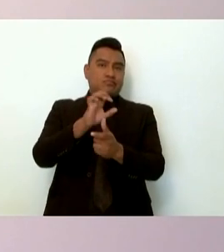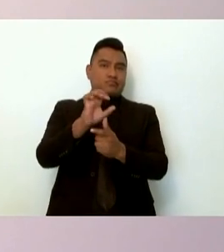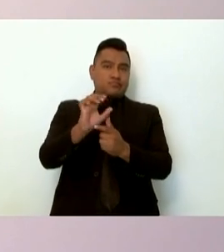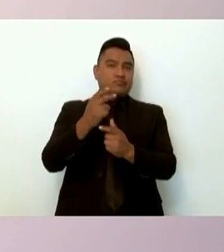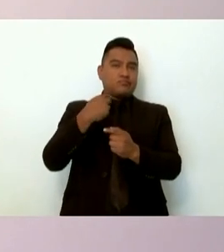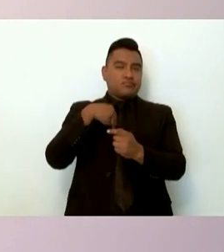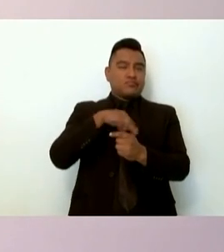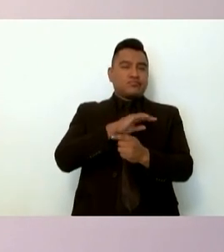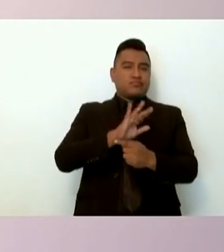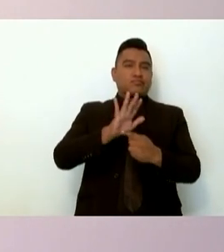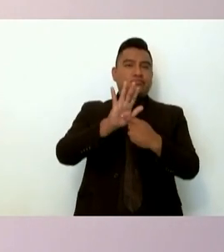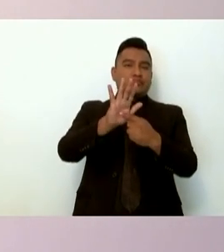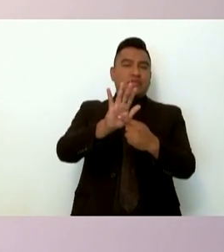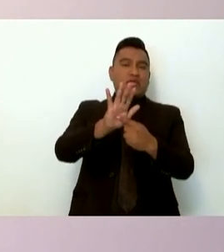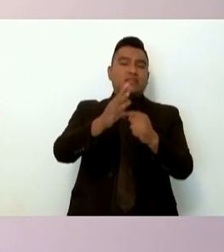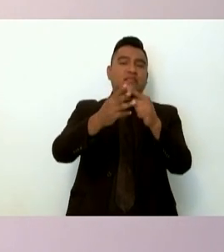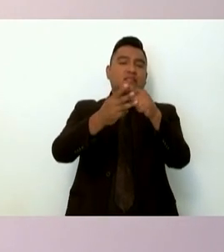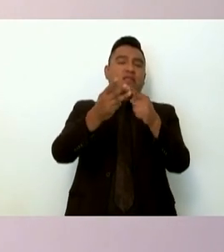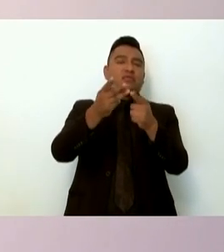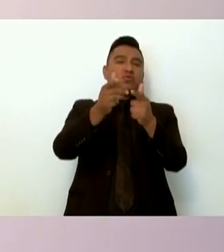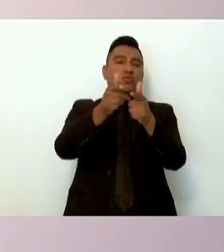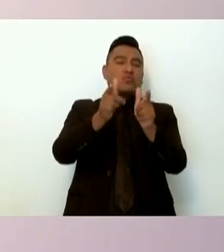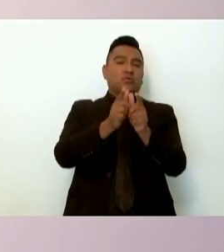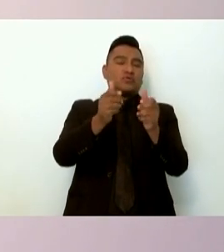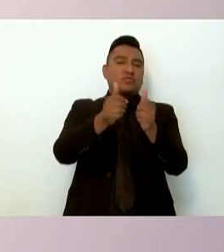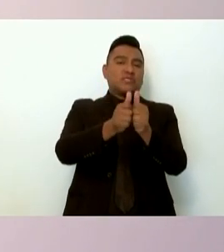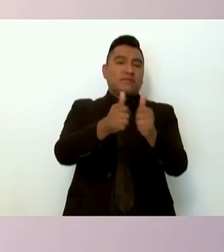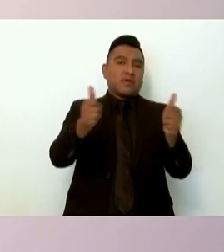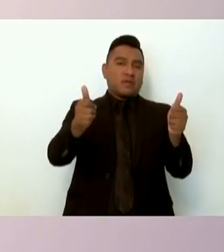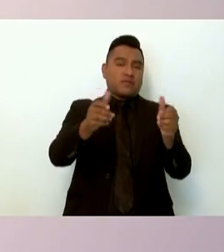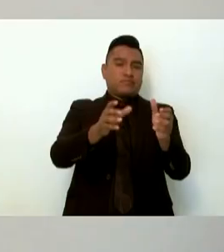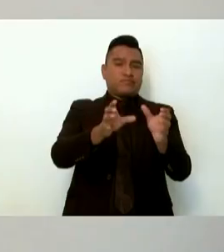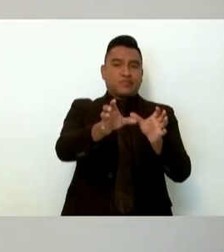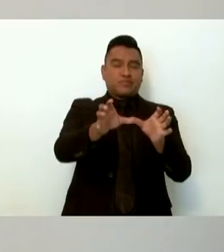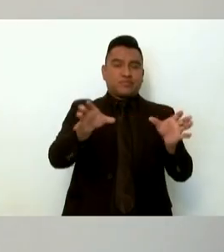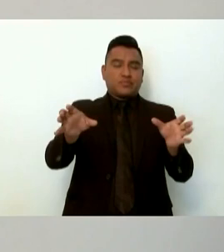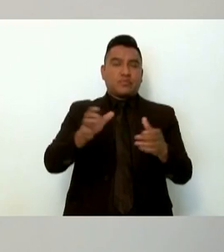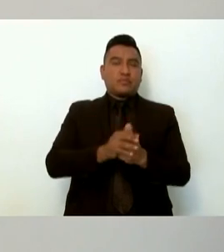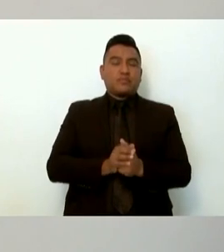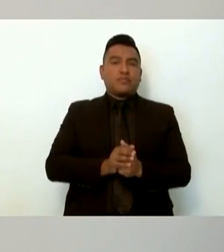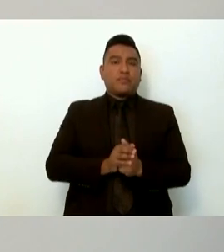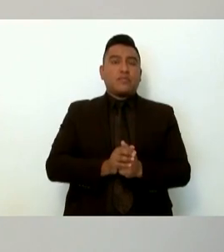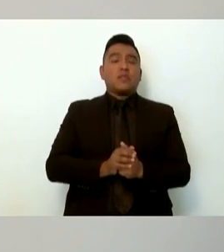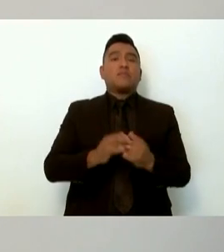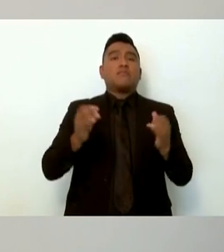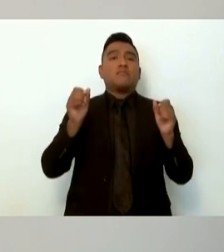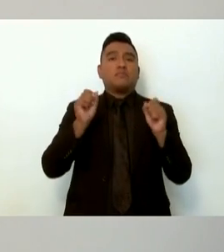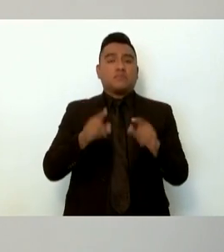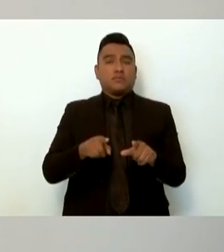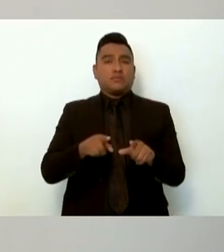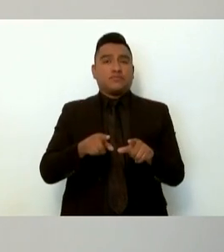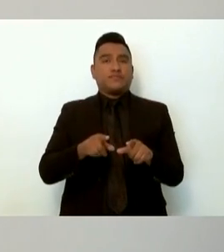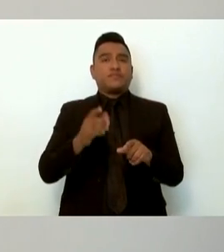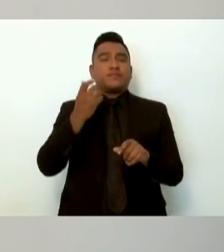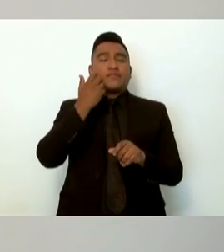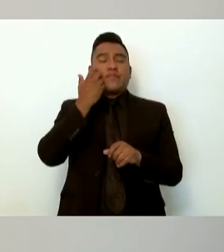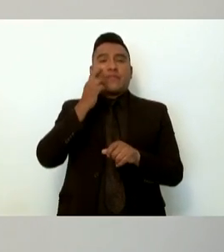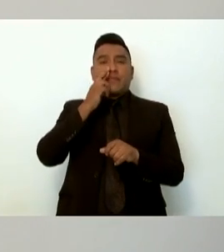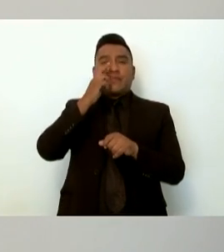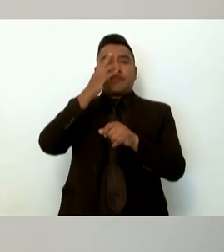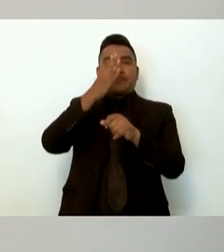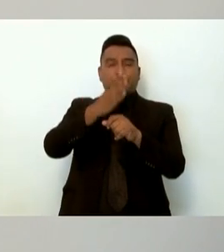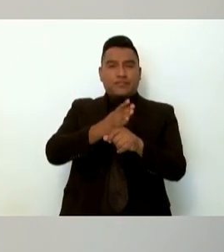y también en la que es elemental se quiso responsabilidad responsabilizar solamente a las autoridades